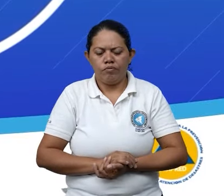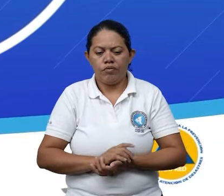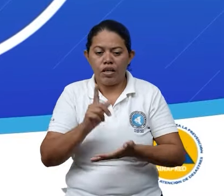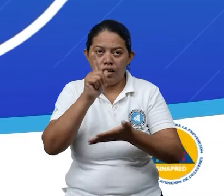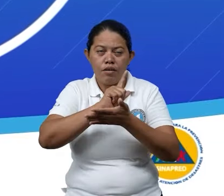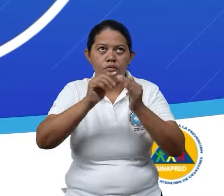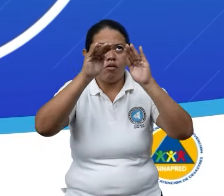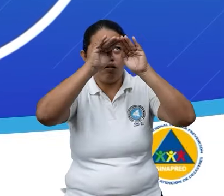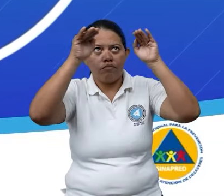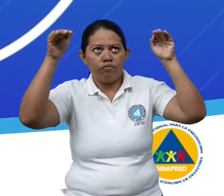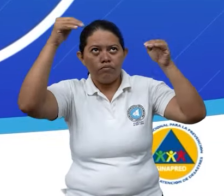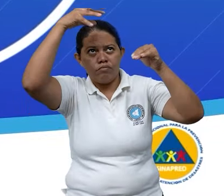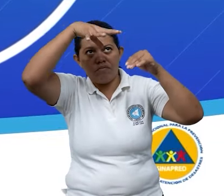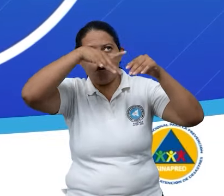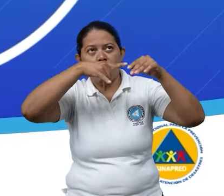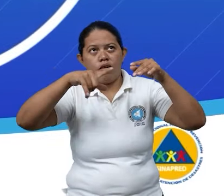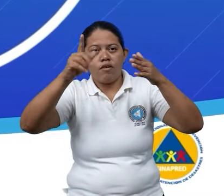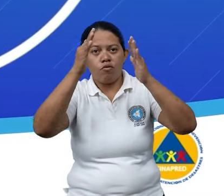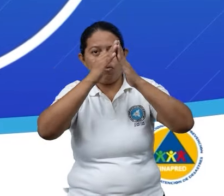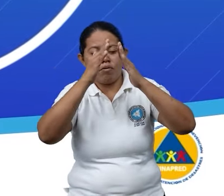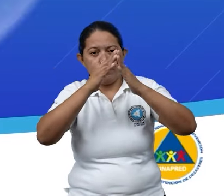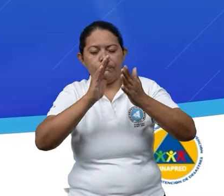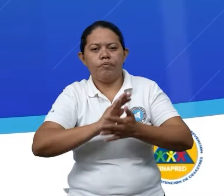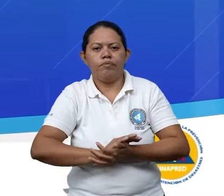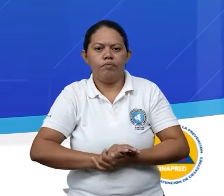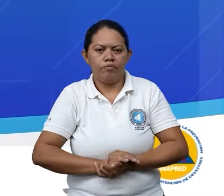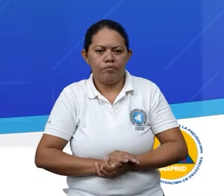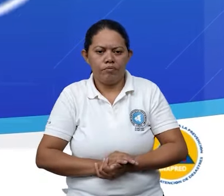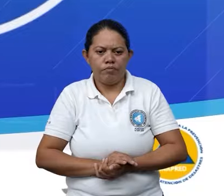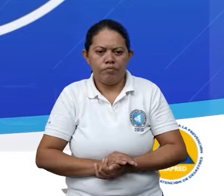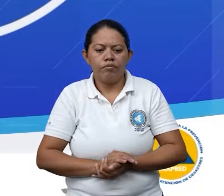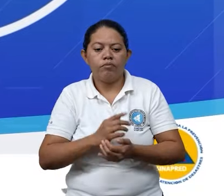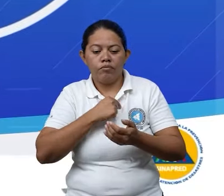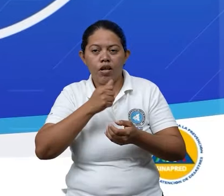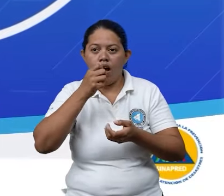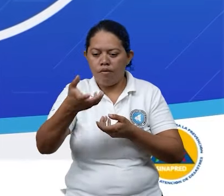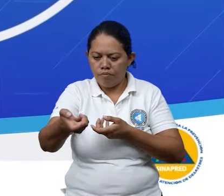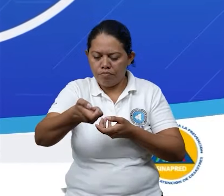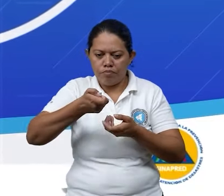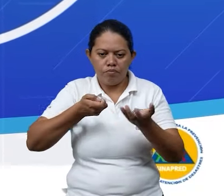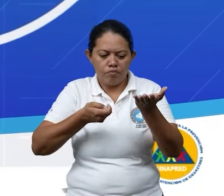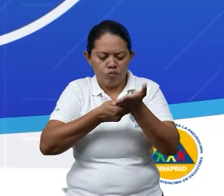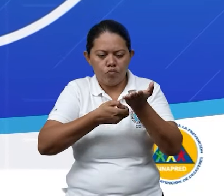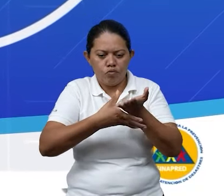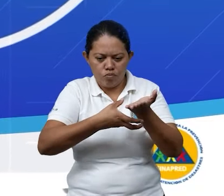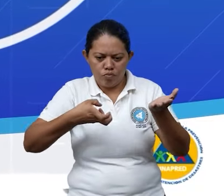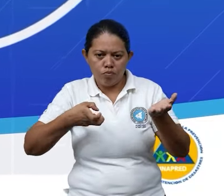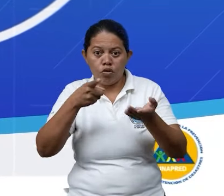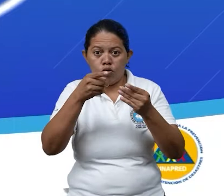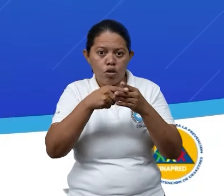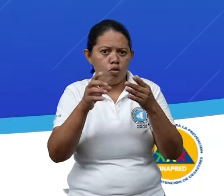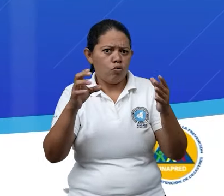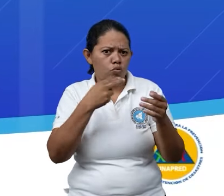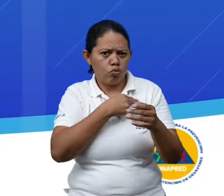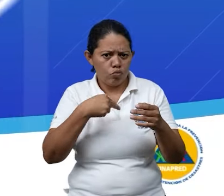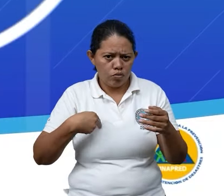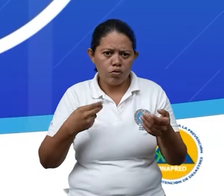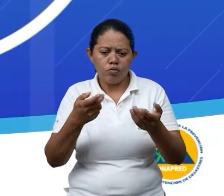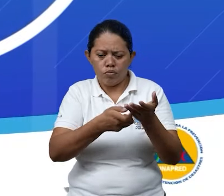Limpiemos techos, canales y desagües de la vivienda. Desconectemos aparatos eléctricos si no están en uso.